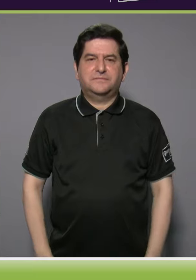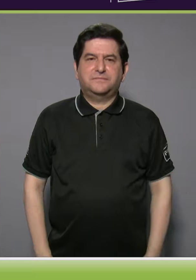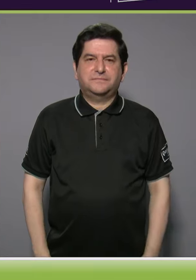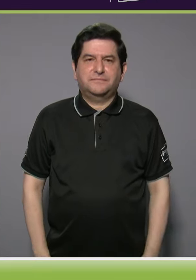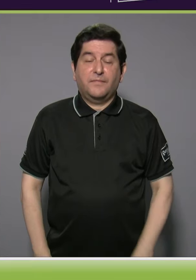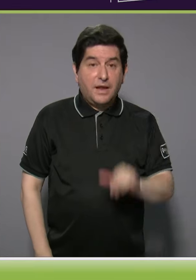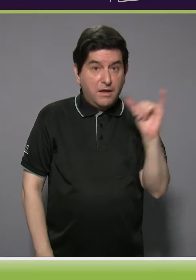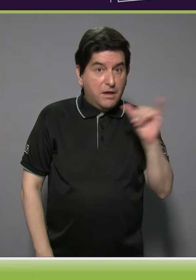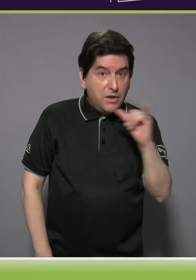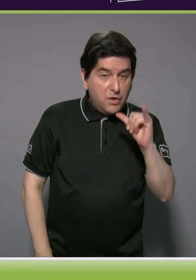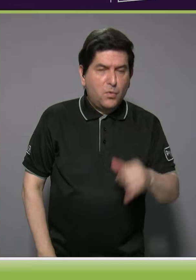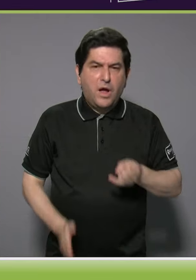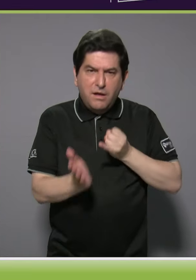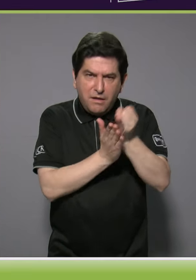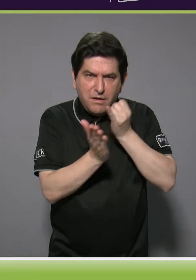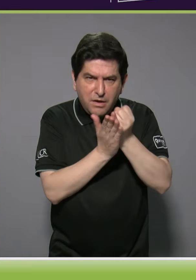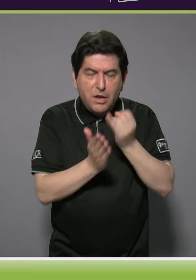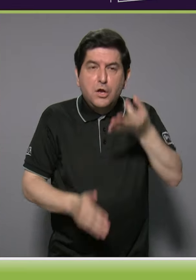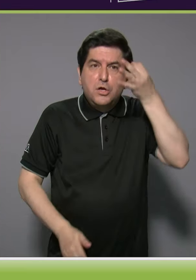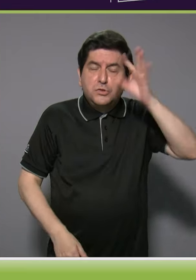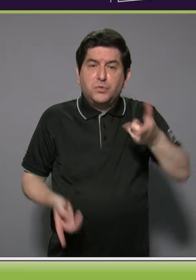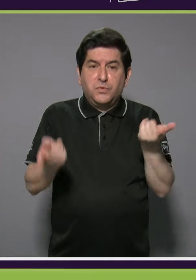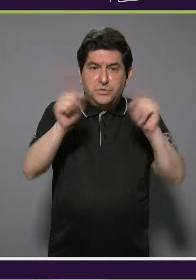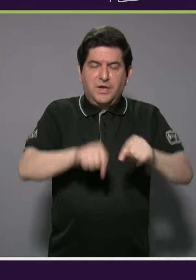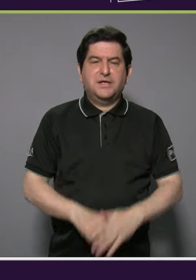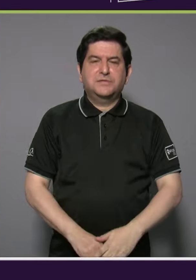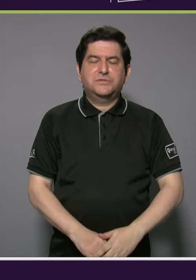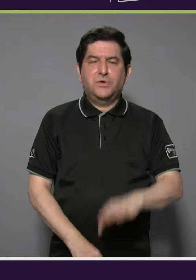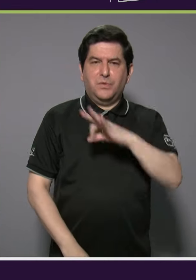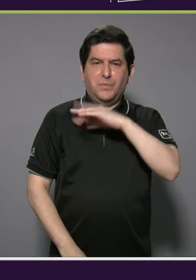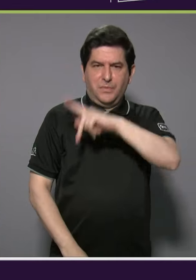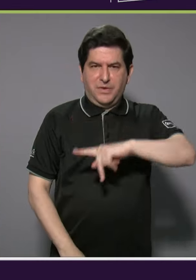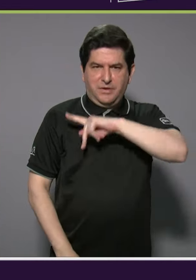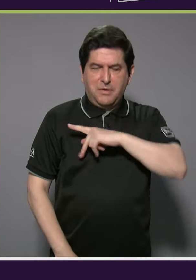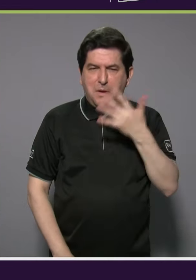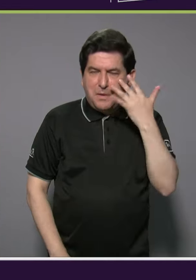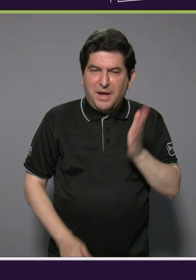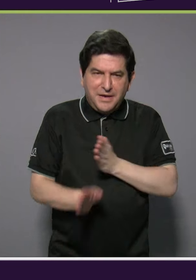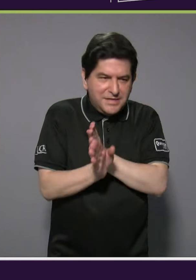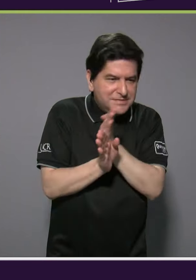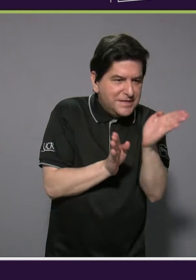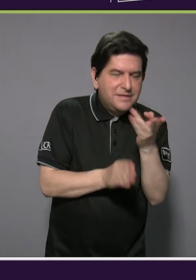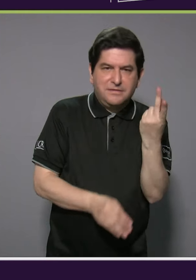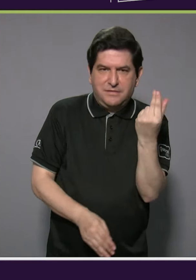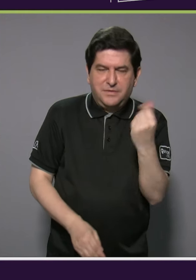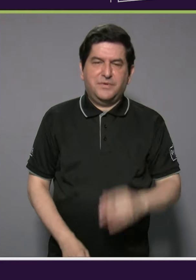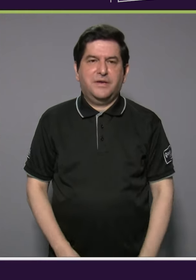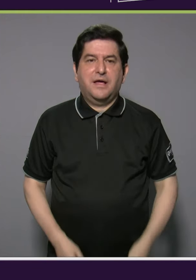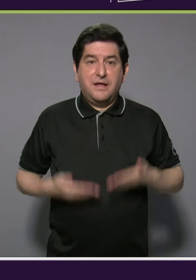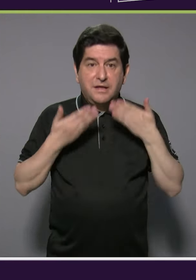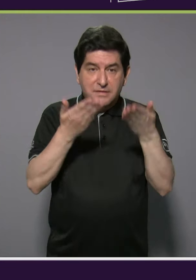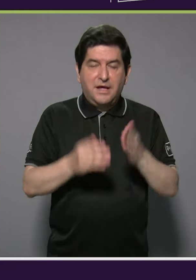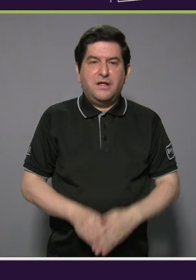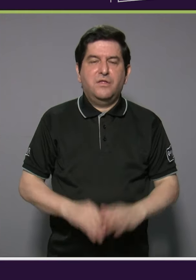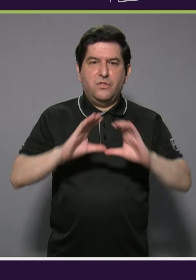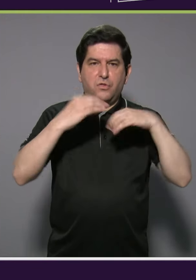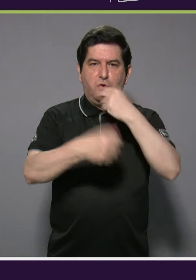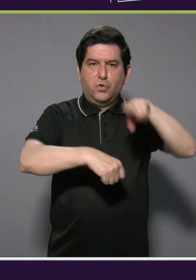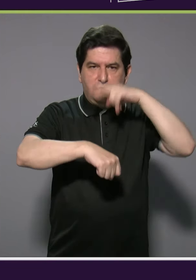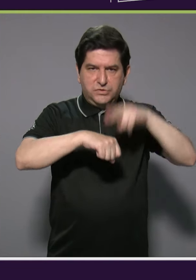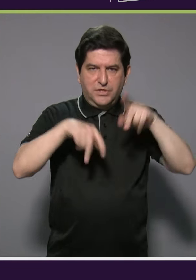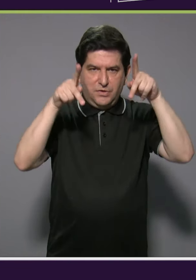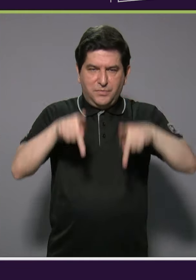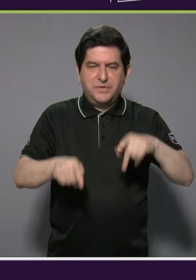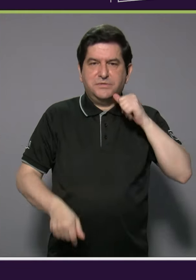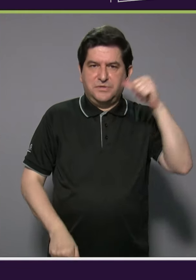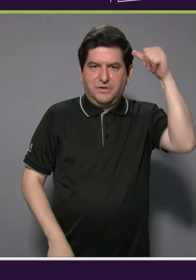También se le investiga por supuesto caso de peculado, por la aparente desviación de fondos entregados por el Consejo Nacional de